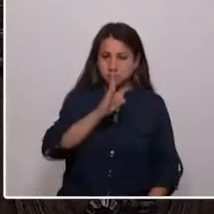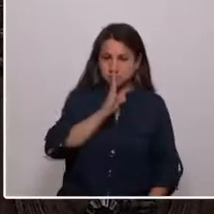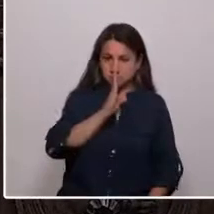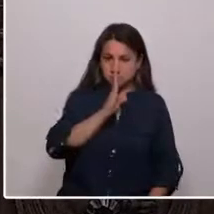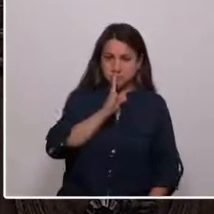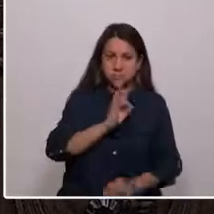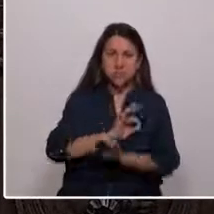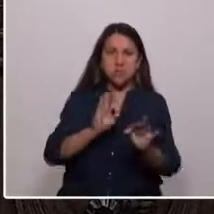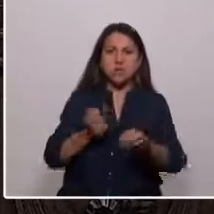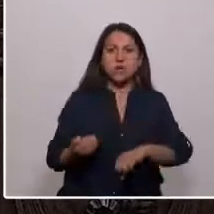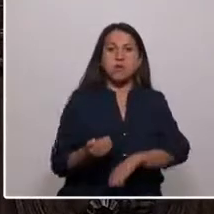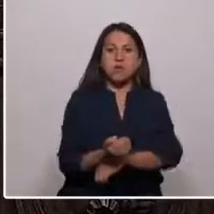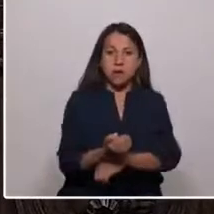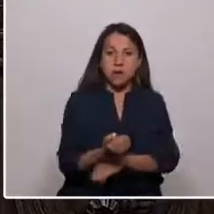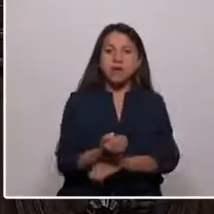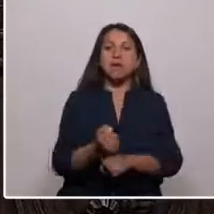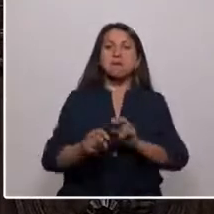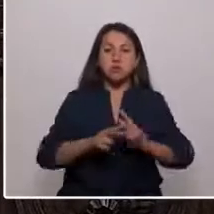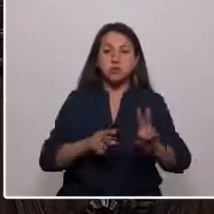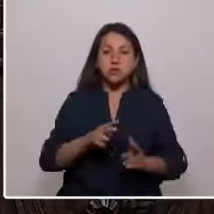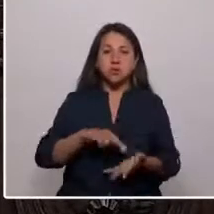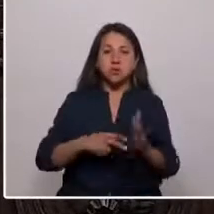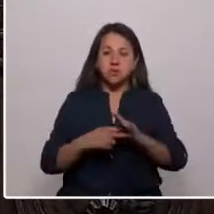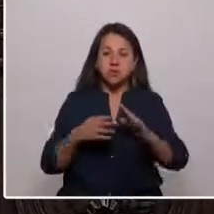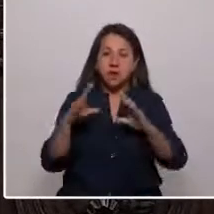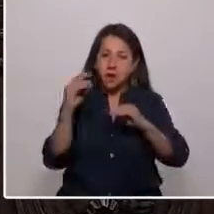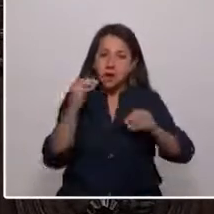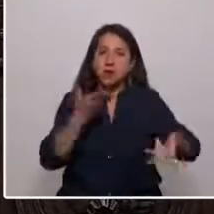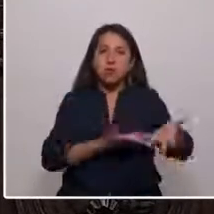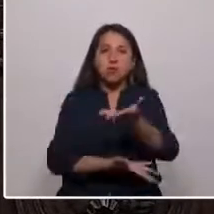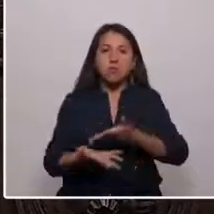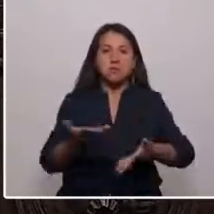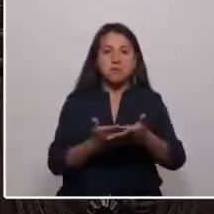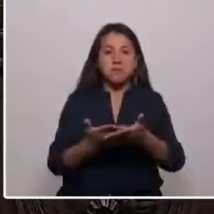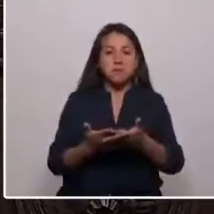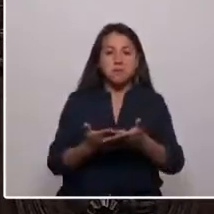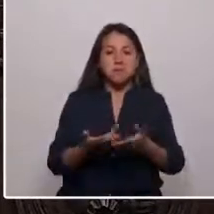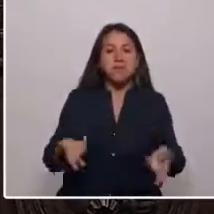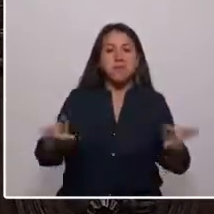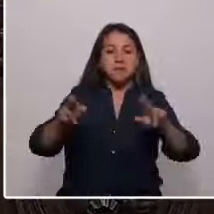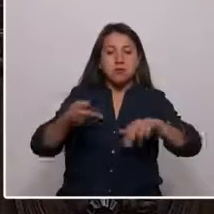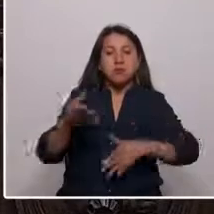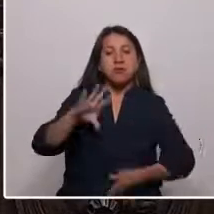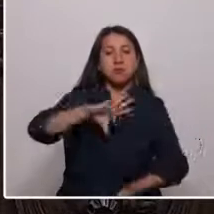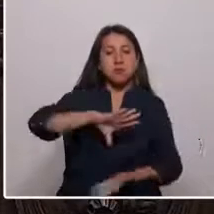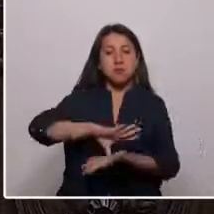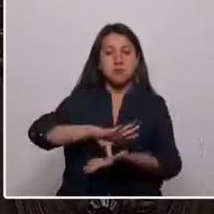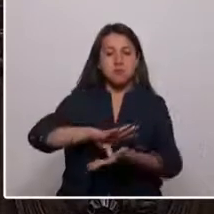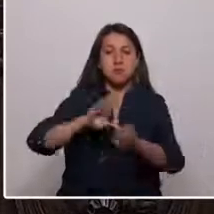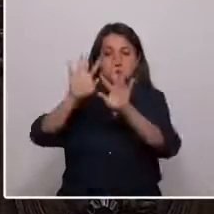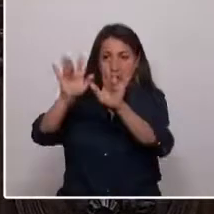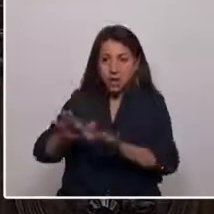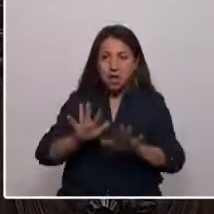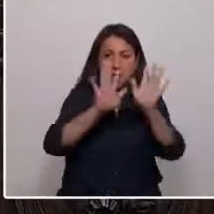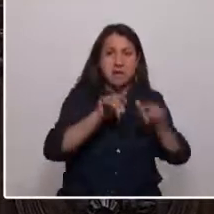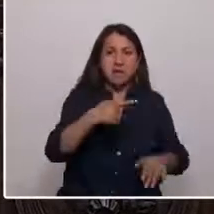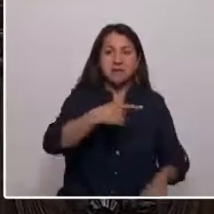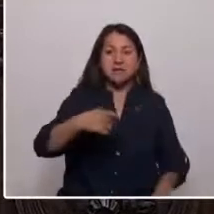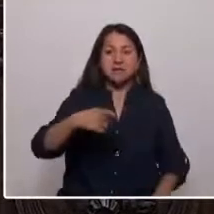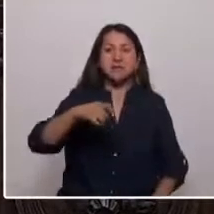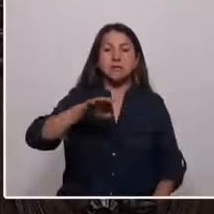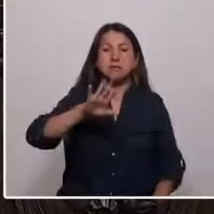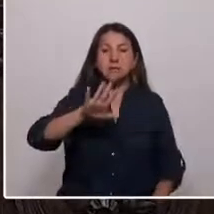fertilizante. ¿Qué decir de las raíces? Algunos quieren refundar este país por medio de un texto escrito por 154 o